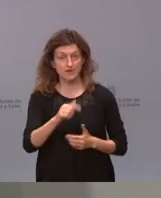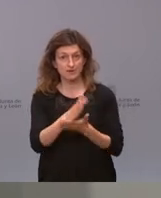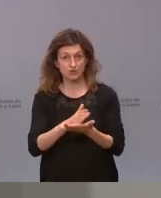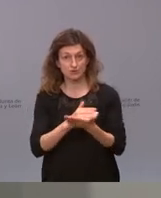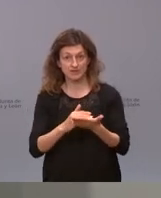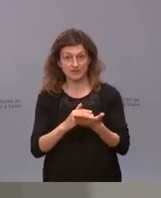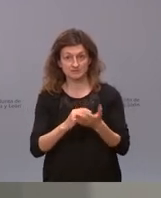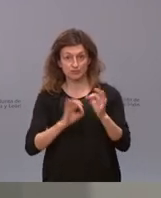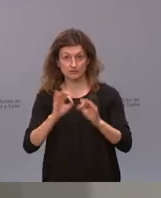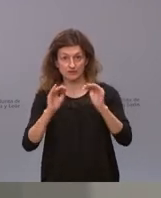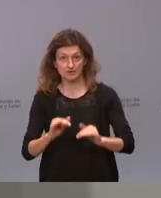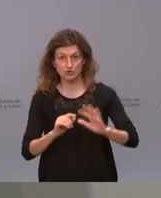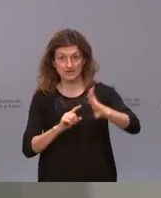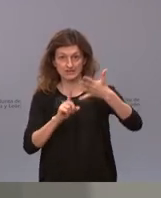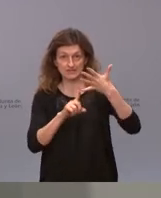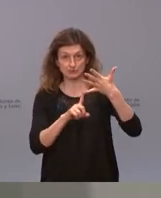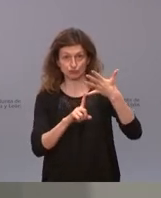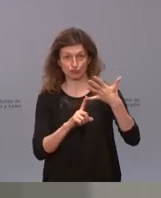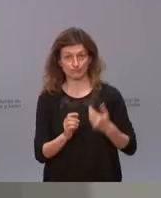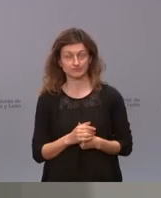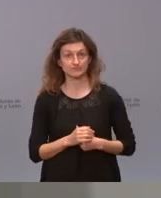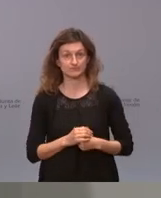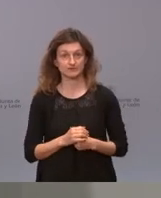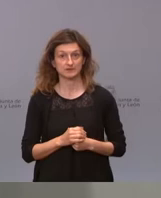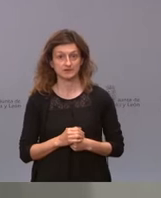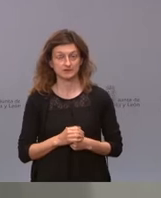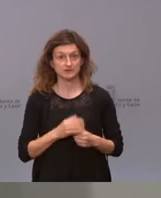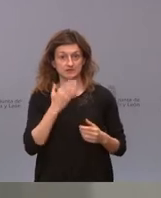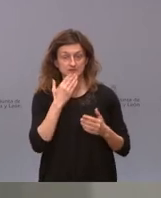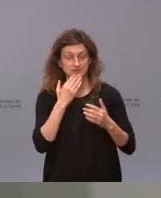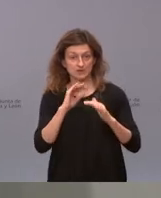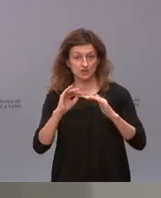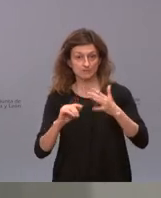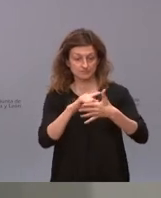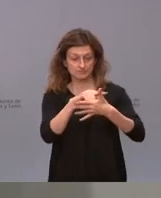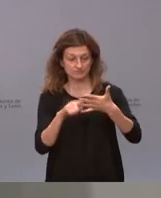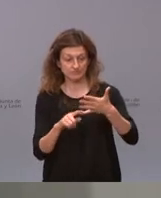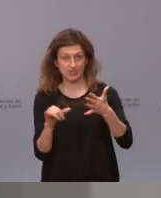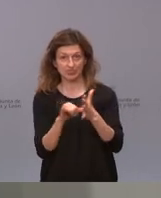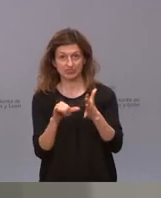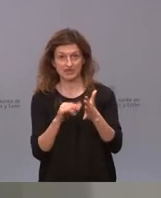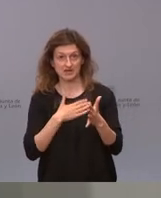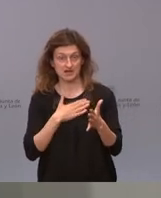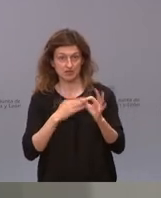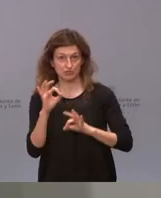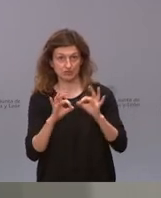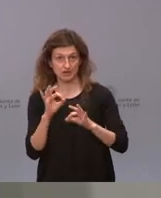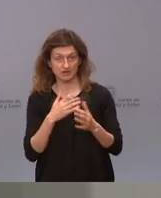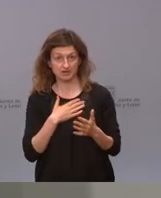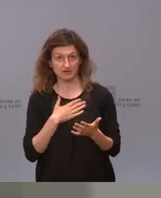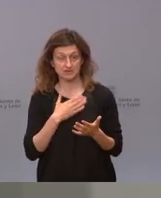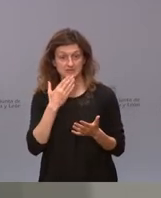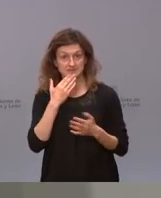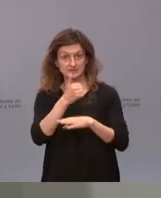con menos incidencia. Si alguna de las comunidades con menos incidencia que la nuestra o una incidencia cercana a las nuestras, consigue que en el